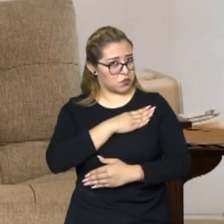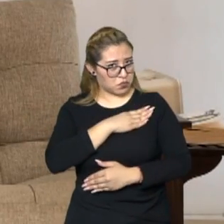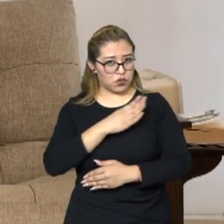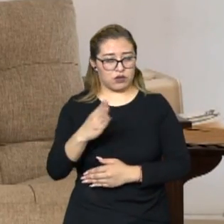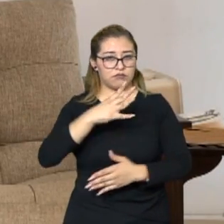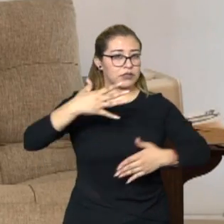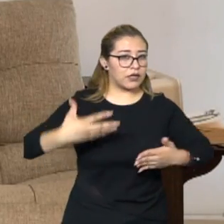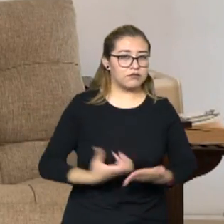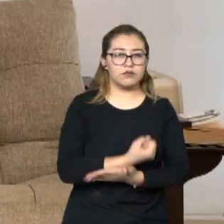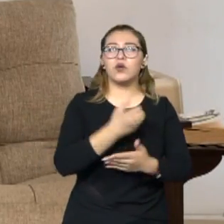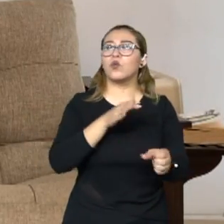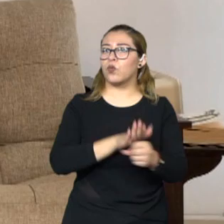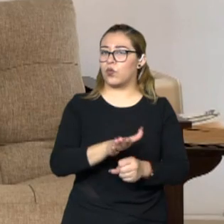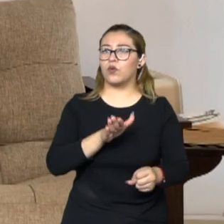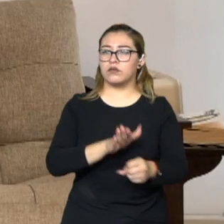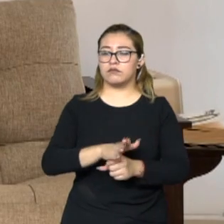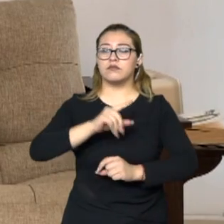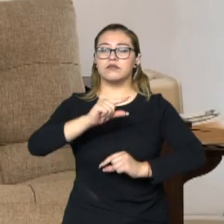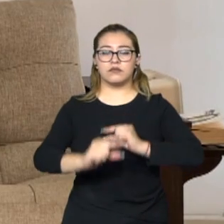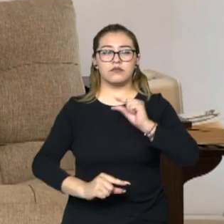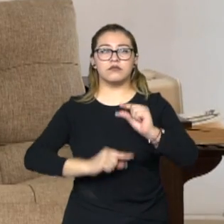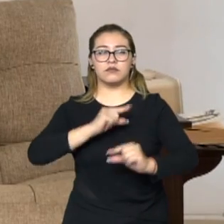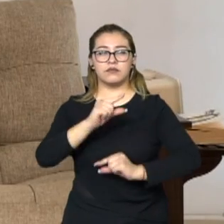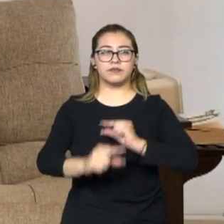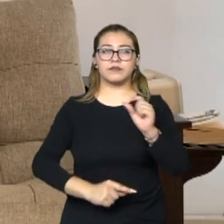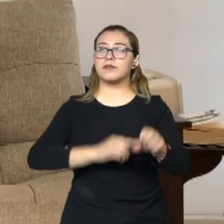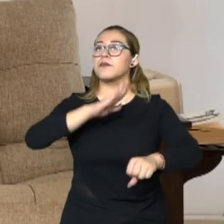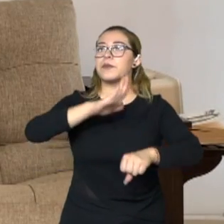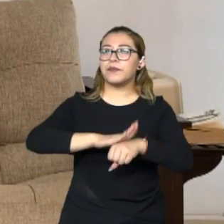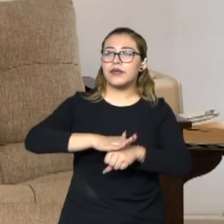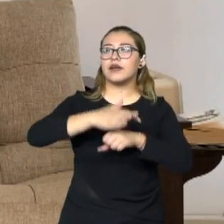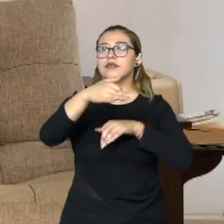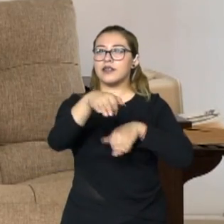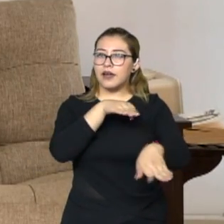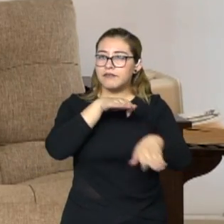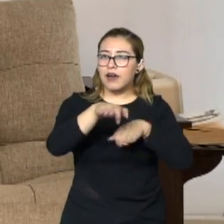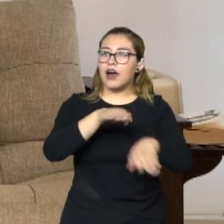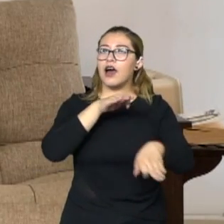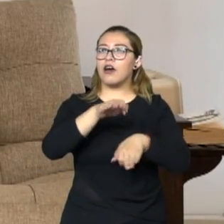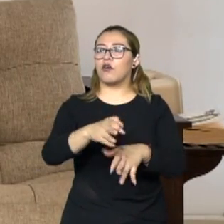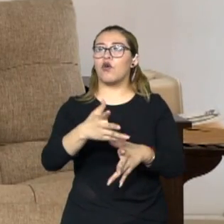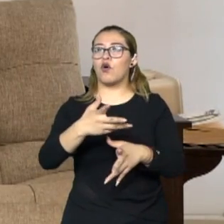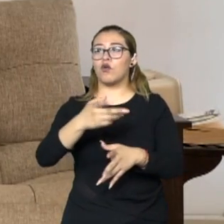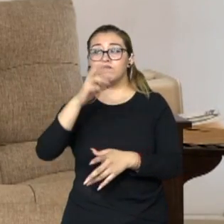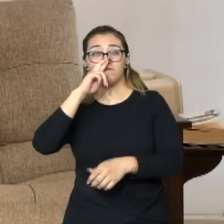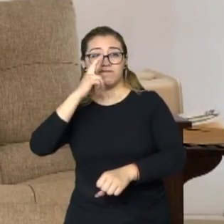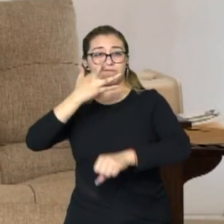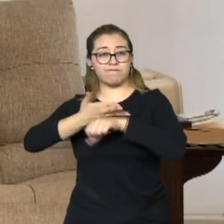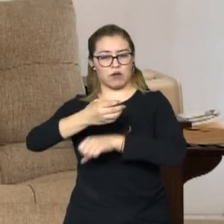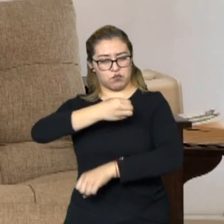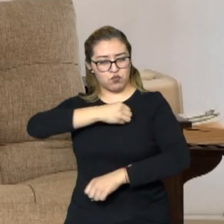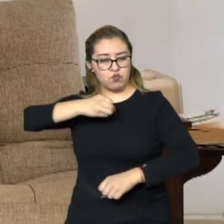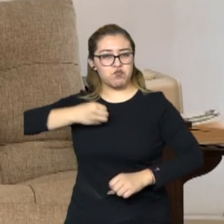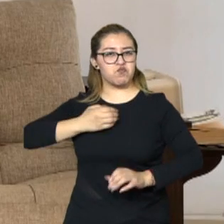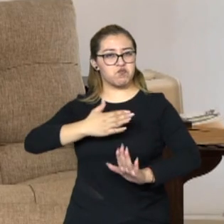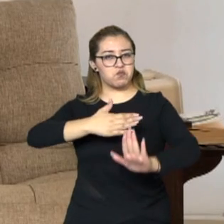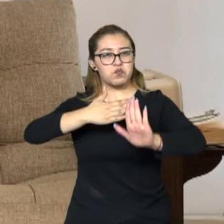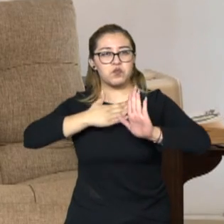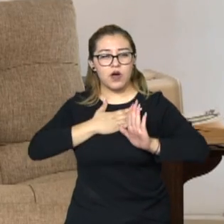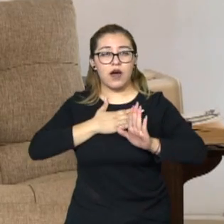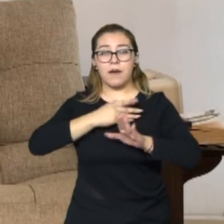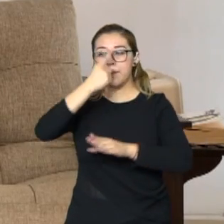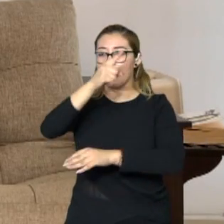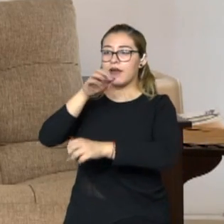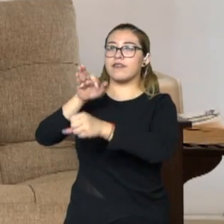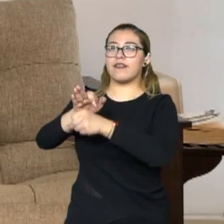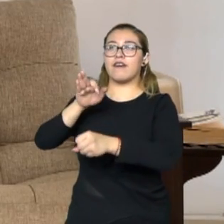el ir teniendo cada vez más funcionariado, comprometido con la defensa